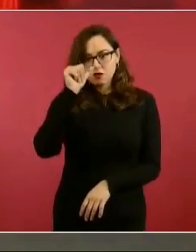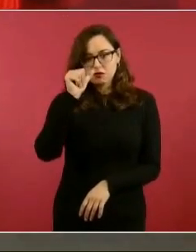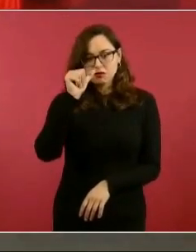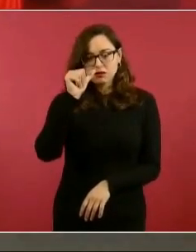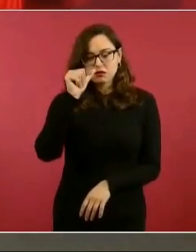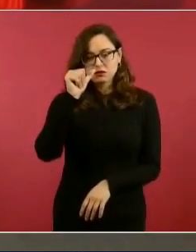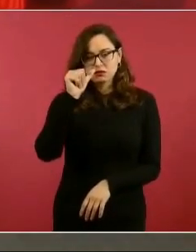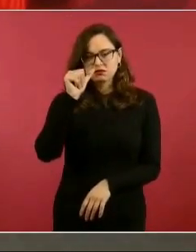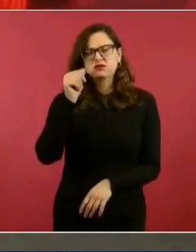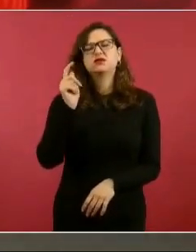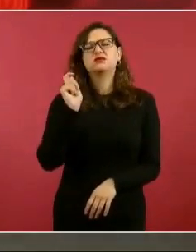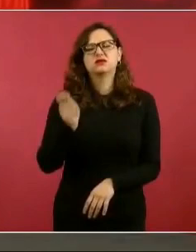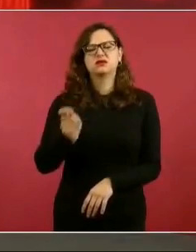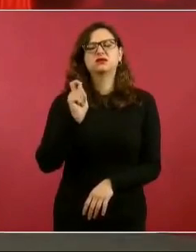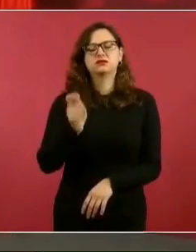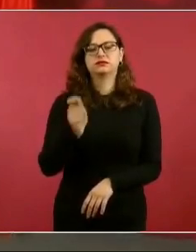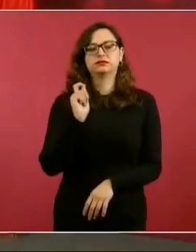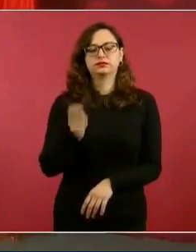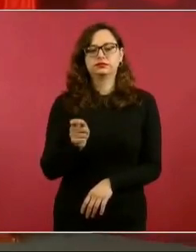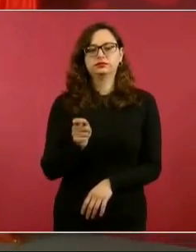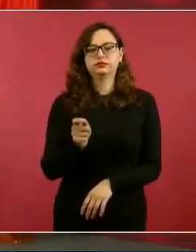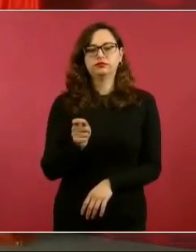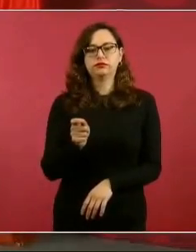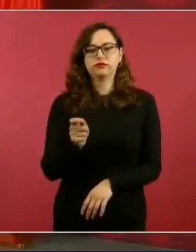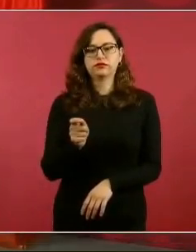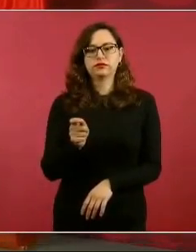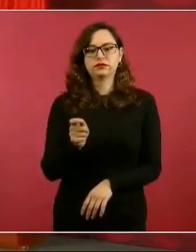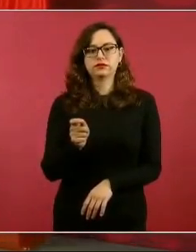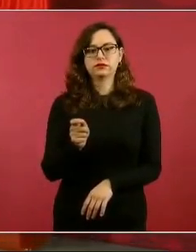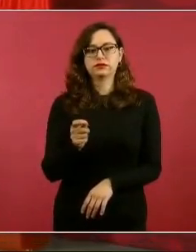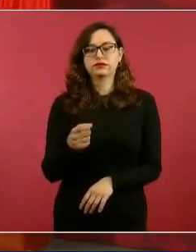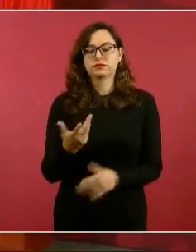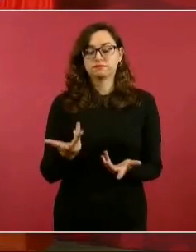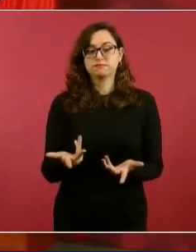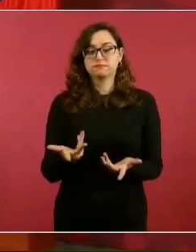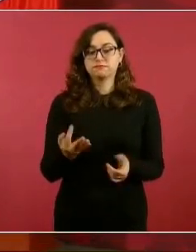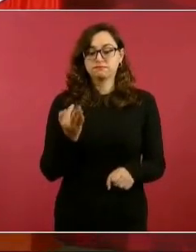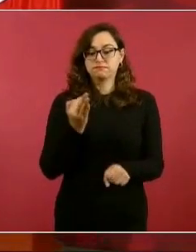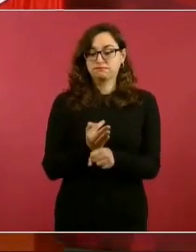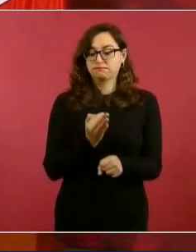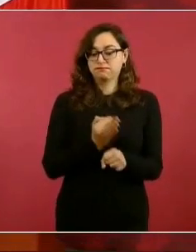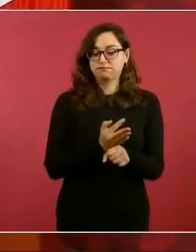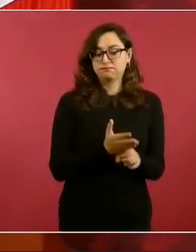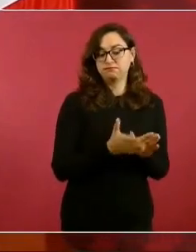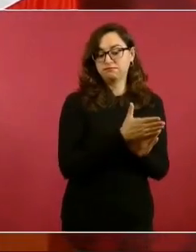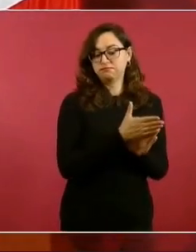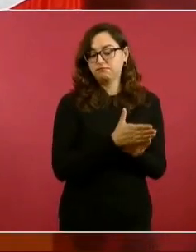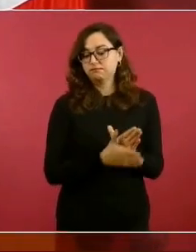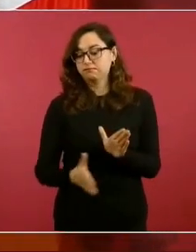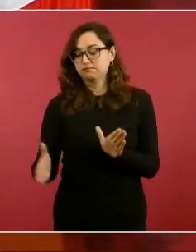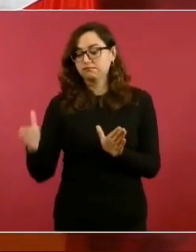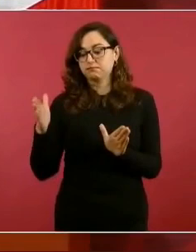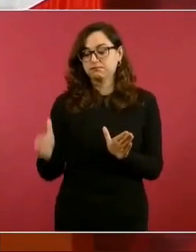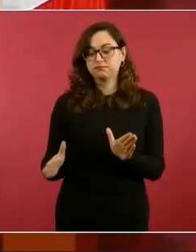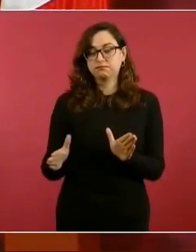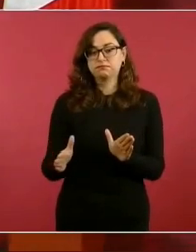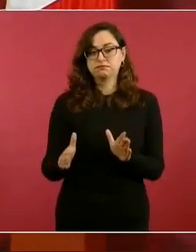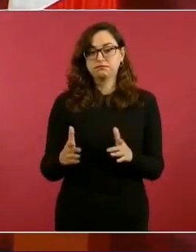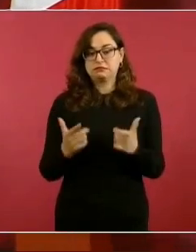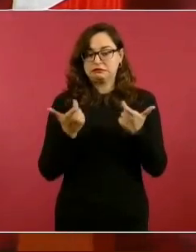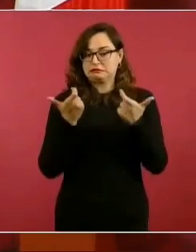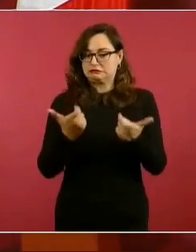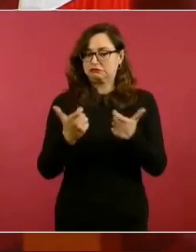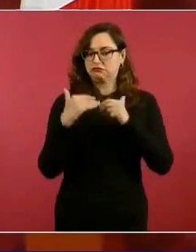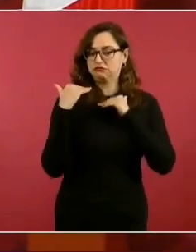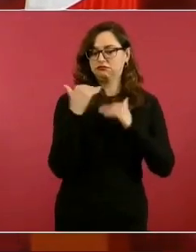mantener precios sin aumentos,